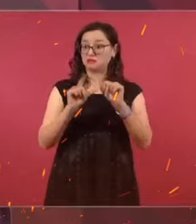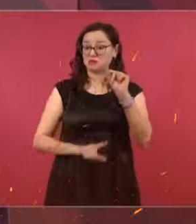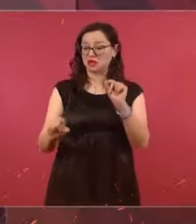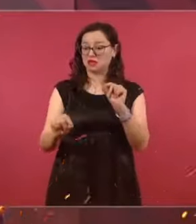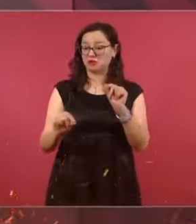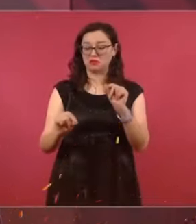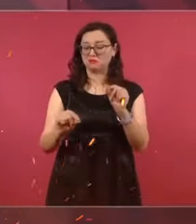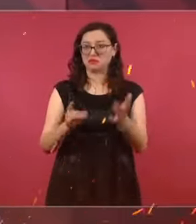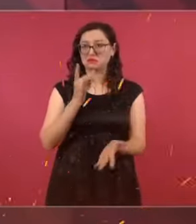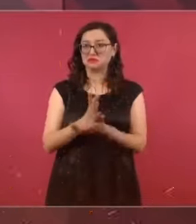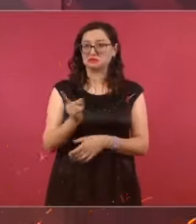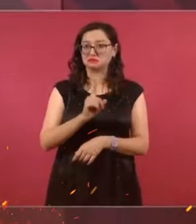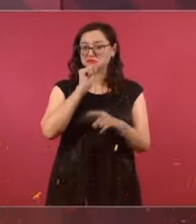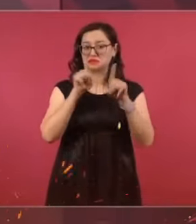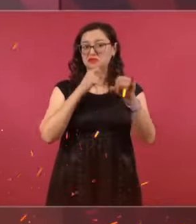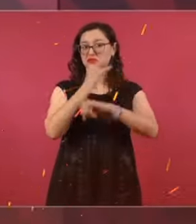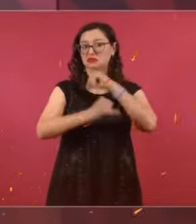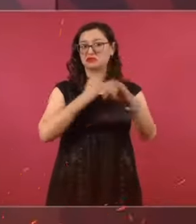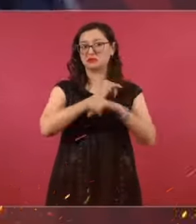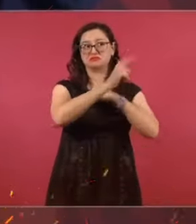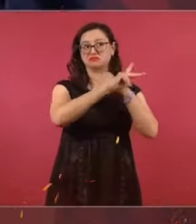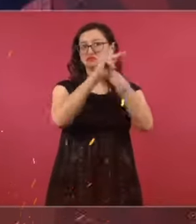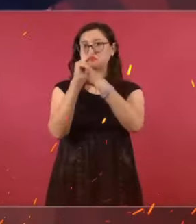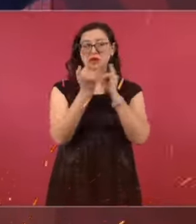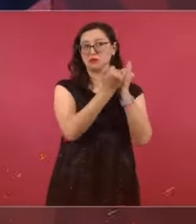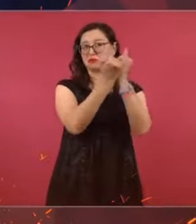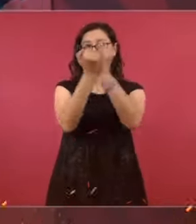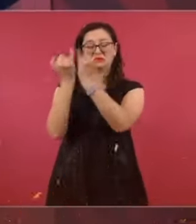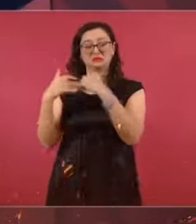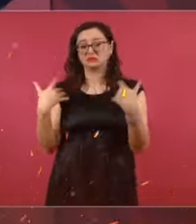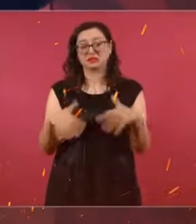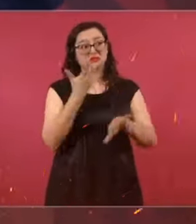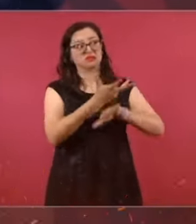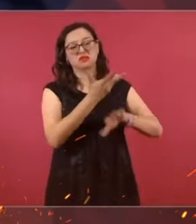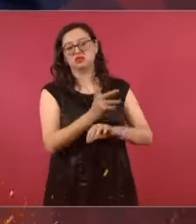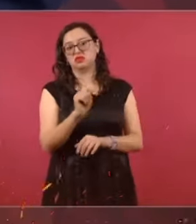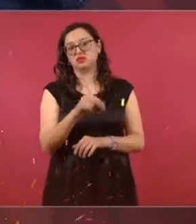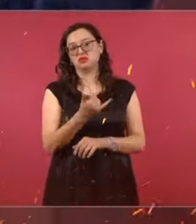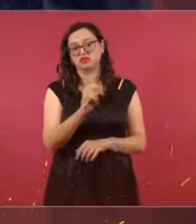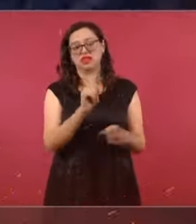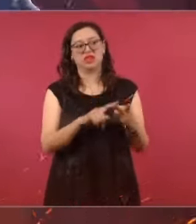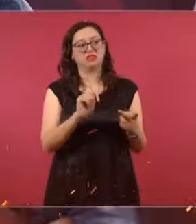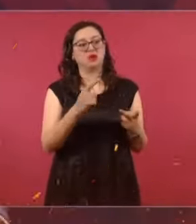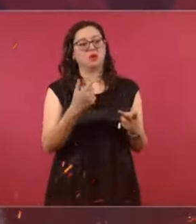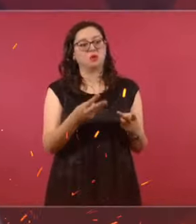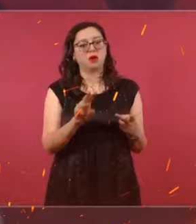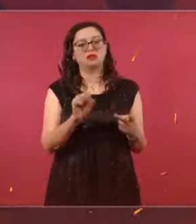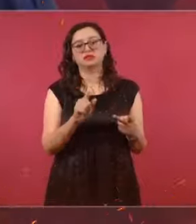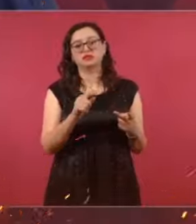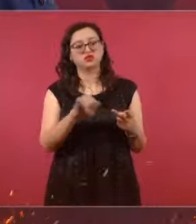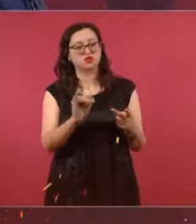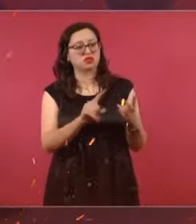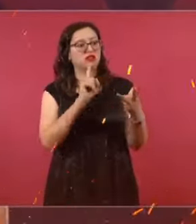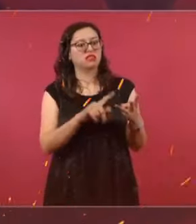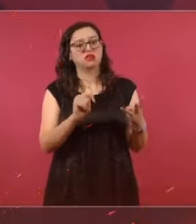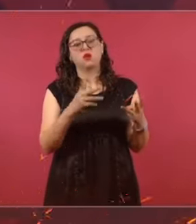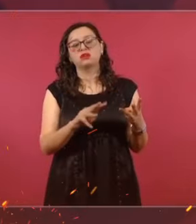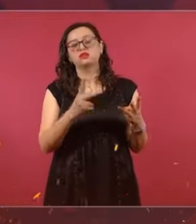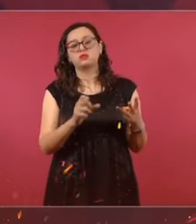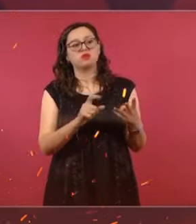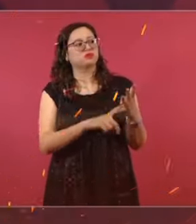Es nacional. Digo, es internacional. Son los grandes diarios. El New York Times. El Street Journal. El Washington Post.